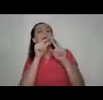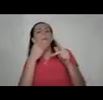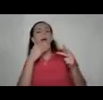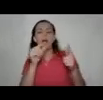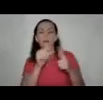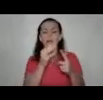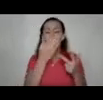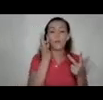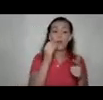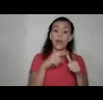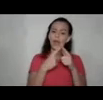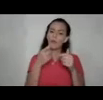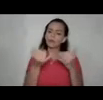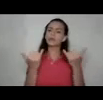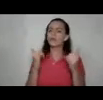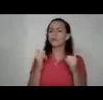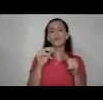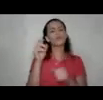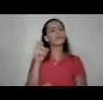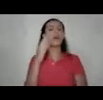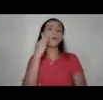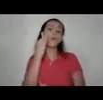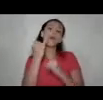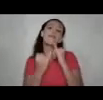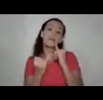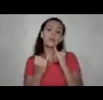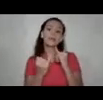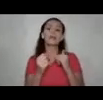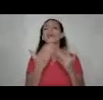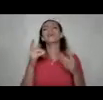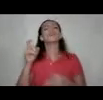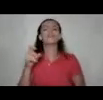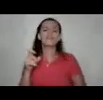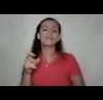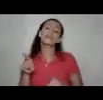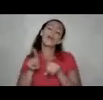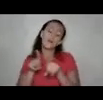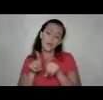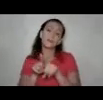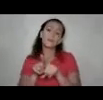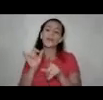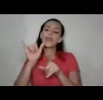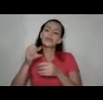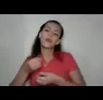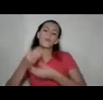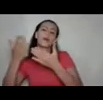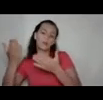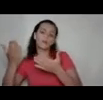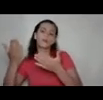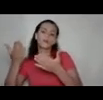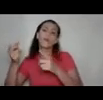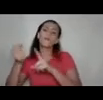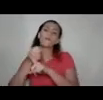entrar en ese juego es innecesario porque al final lo que es innecesario también es esa manifestación de